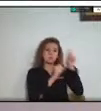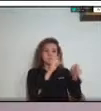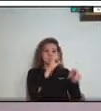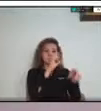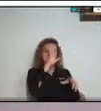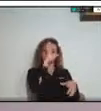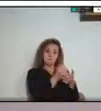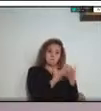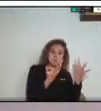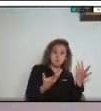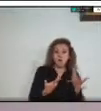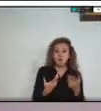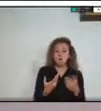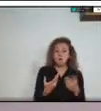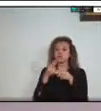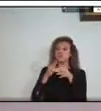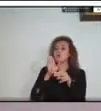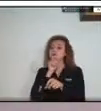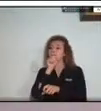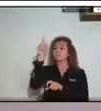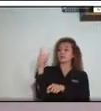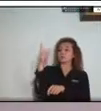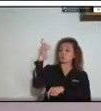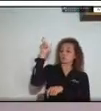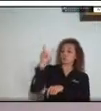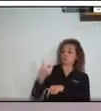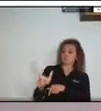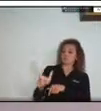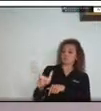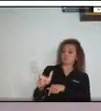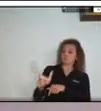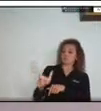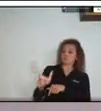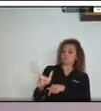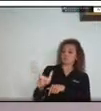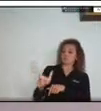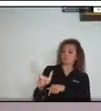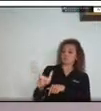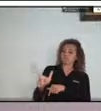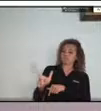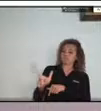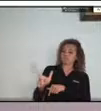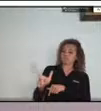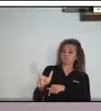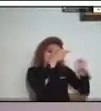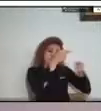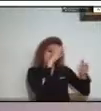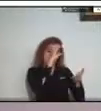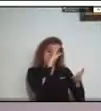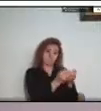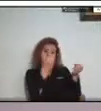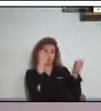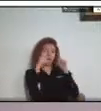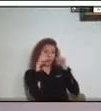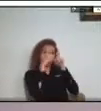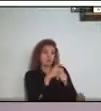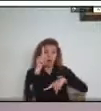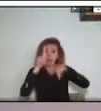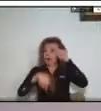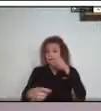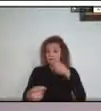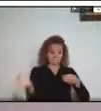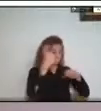dirigida la pregunta. Reflexiones y aportes también son bienvenidos. Quienes no se inscribieron pero se encuentran conectados también pueden